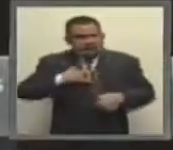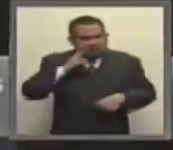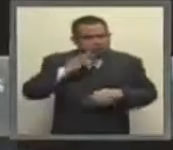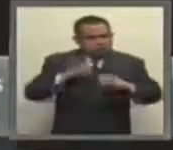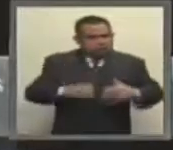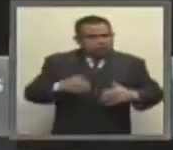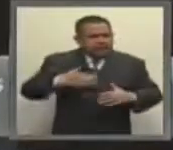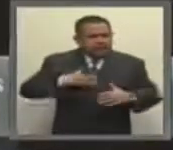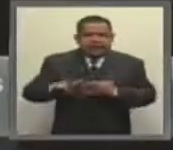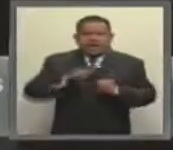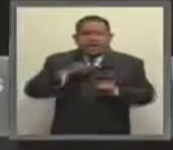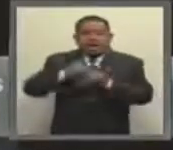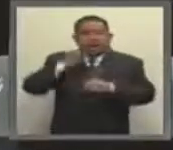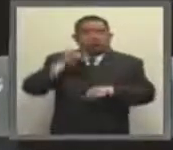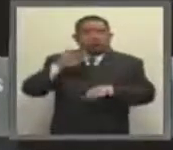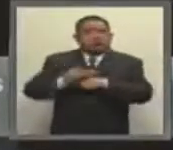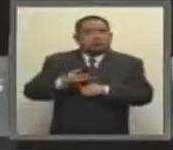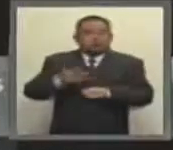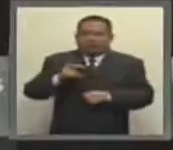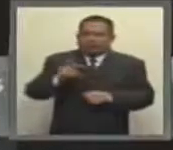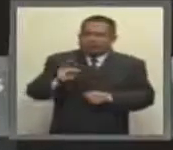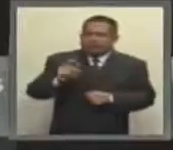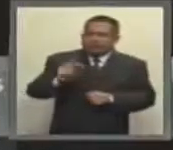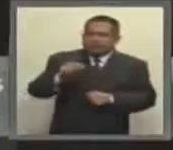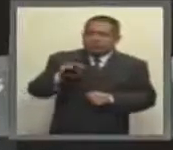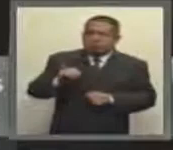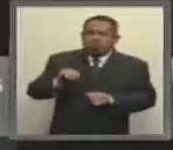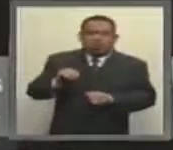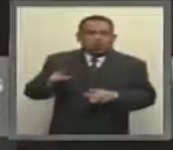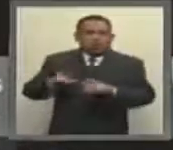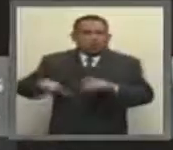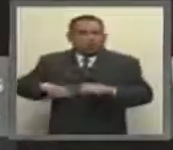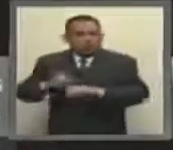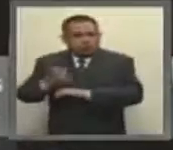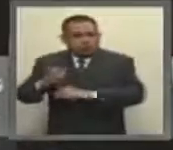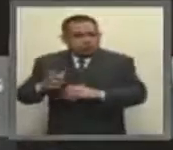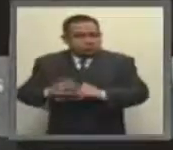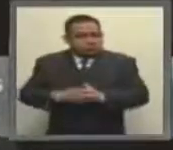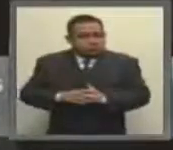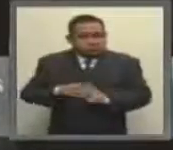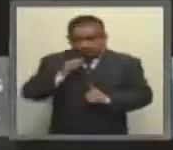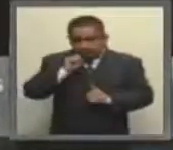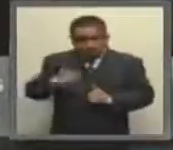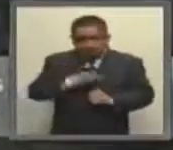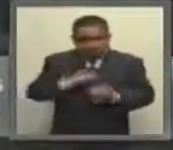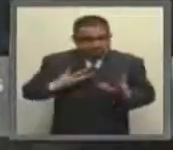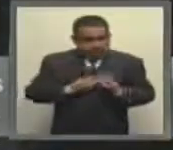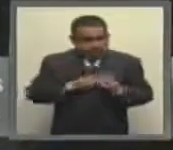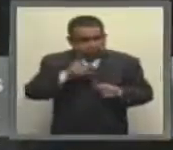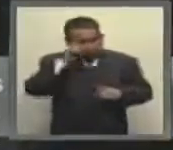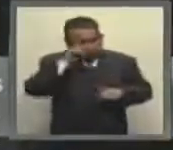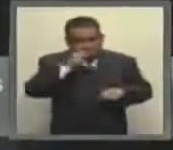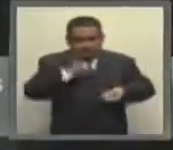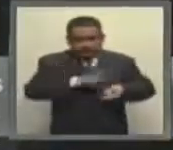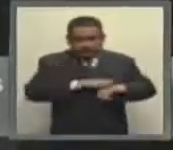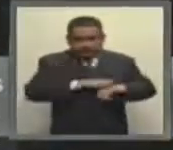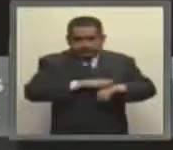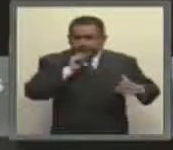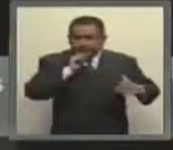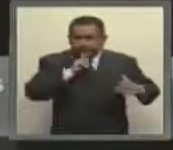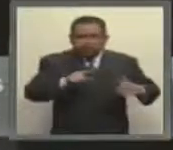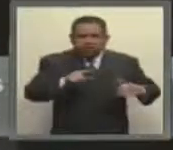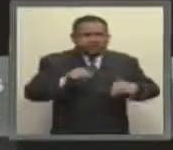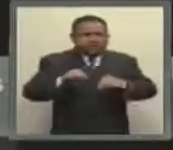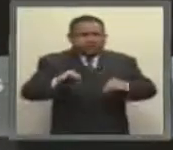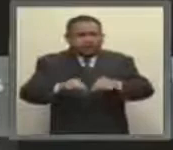Federal de Responsabilidad Patrimonial del Estado. Además, los integrantes del Consejo de Administración, como los